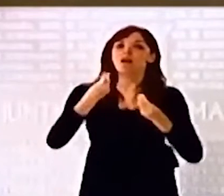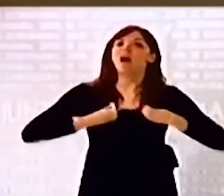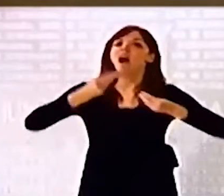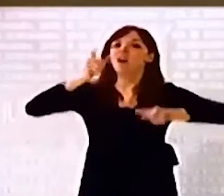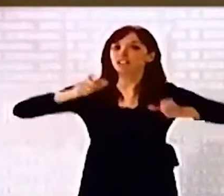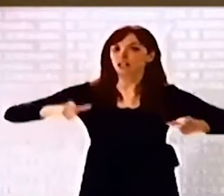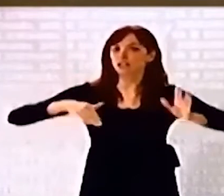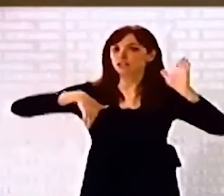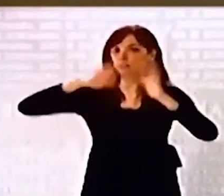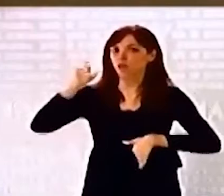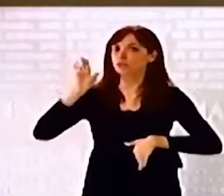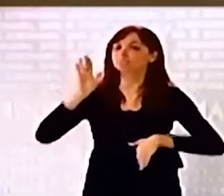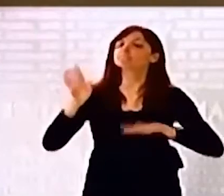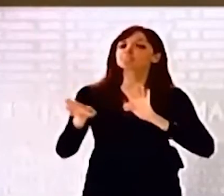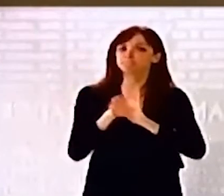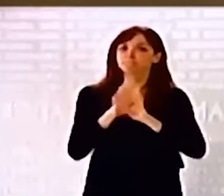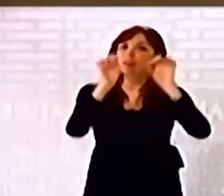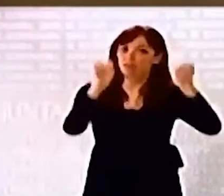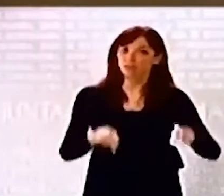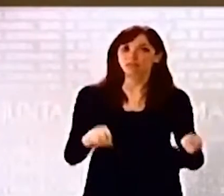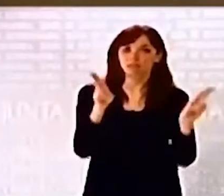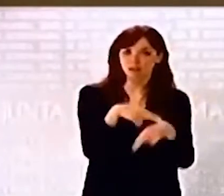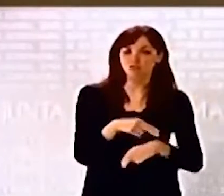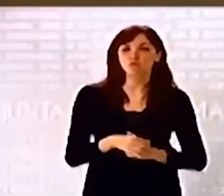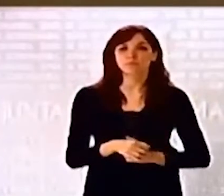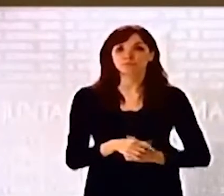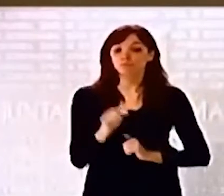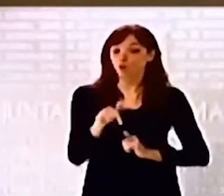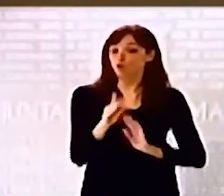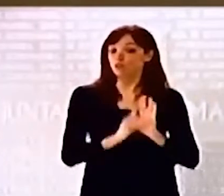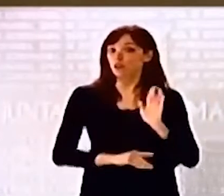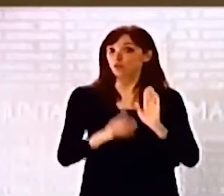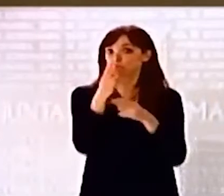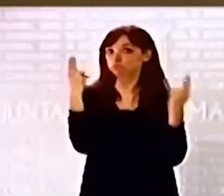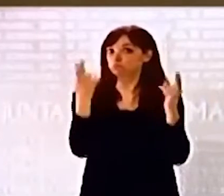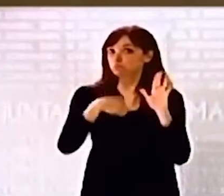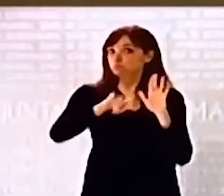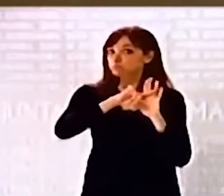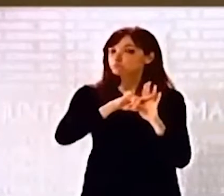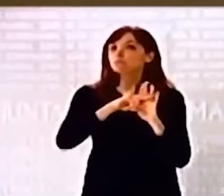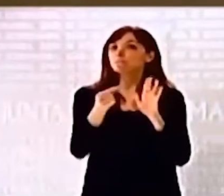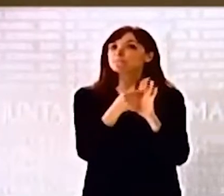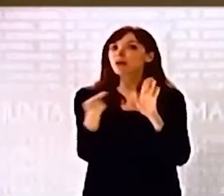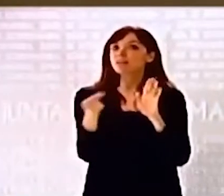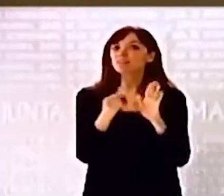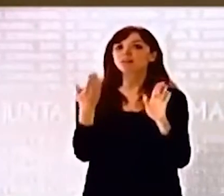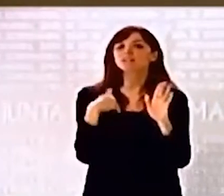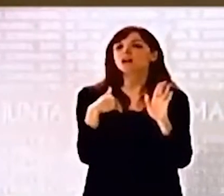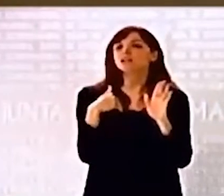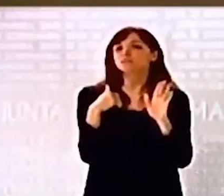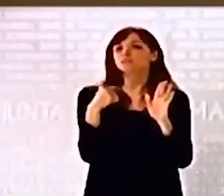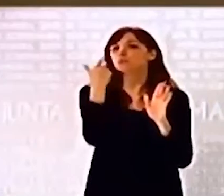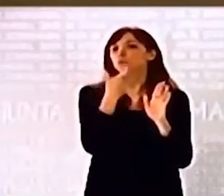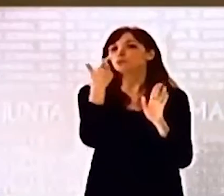¿En el decreto que saldrá publicado hoy y en el acuerdo que saldrá publicado hoy esa medida la llevamos a los 14 días,